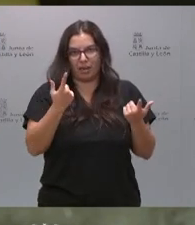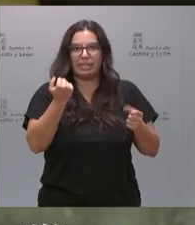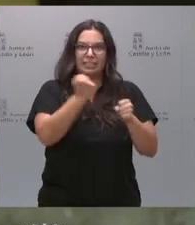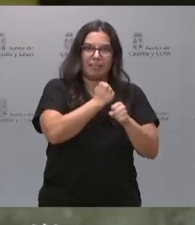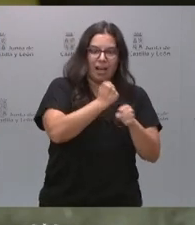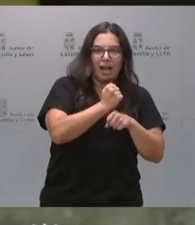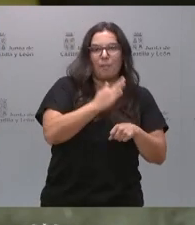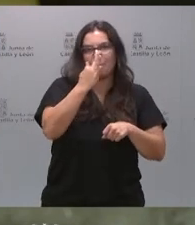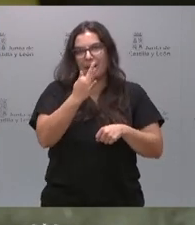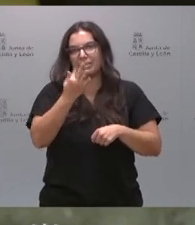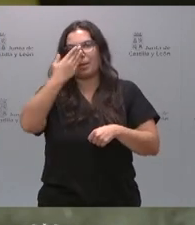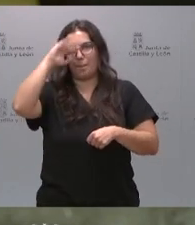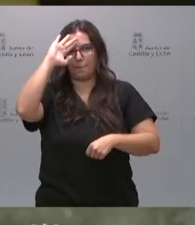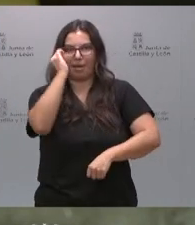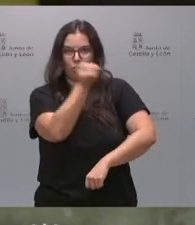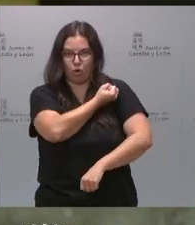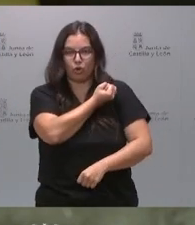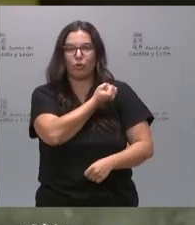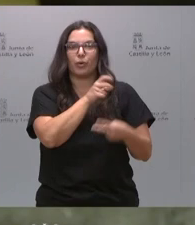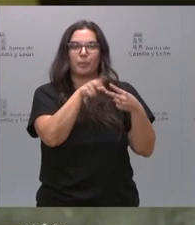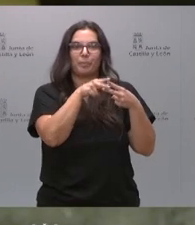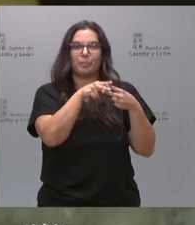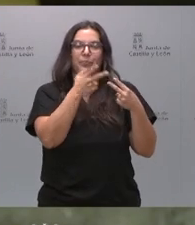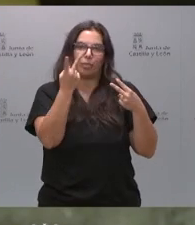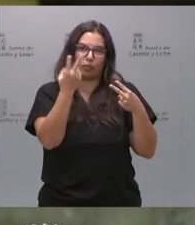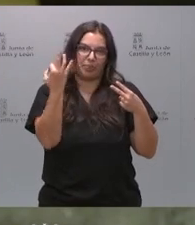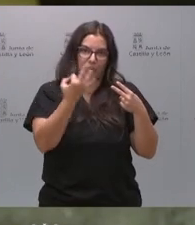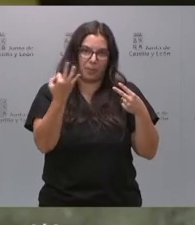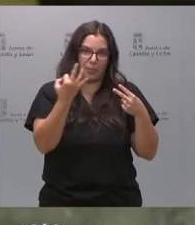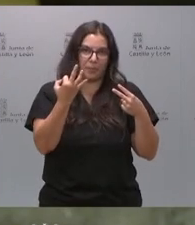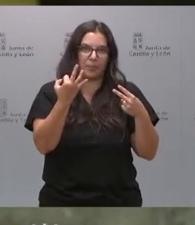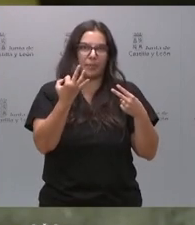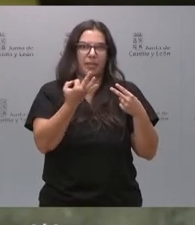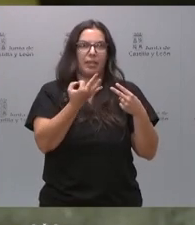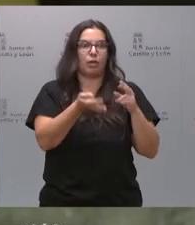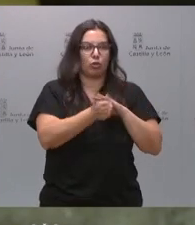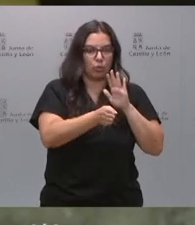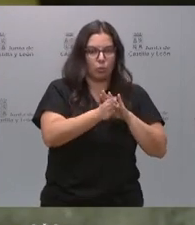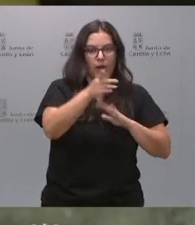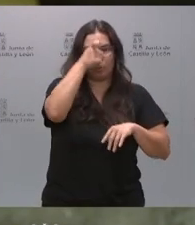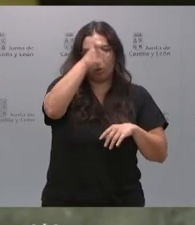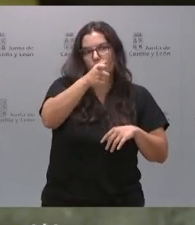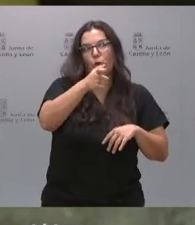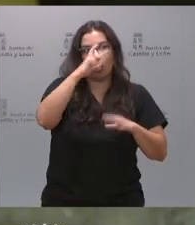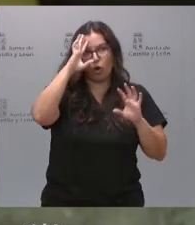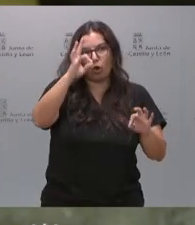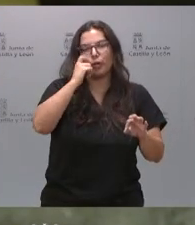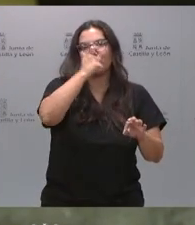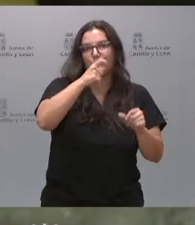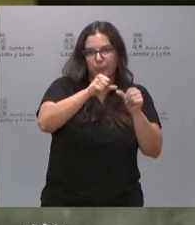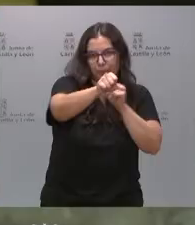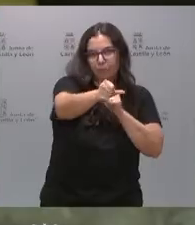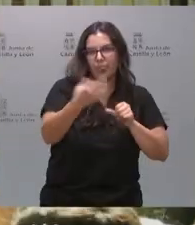Castilla y León y, además, tienen que estar empadronados, tienen que mantener el empadronamiento, lógicamente, durante un tiempo.